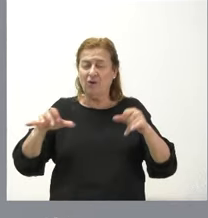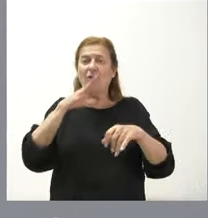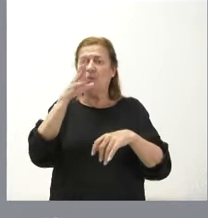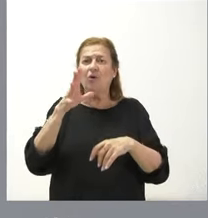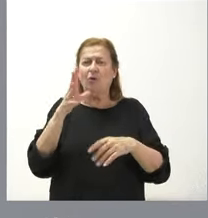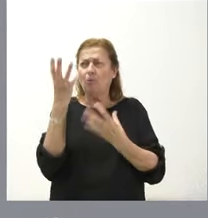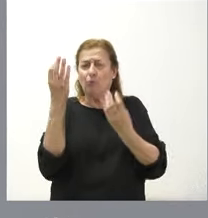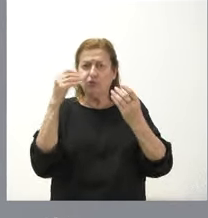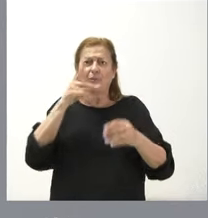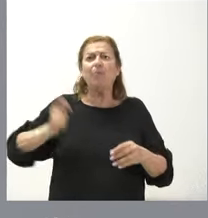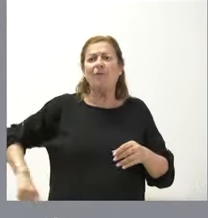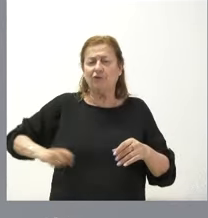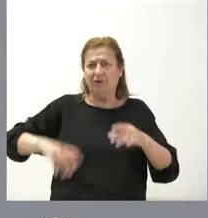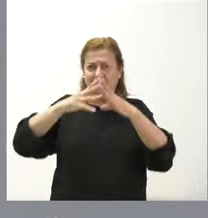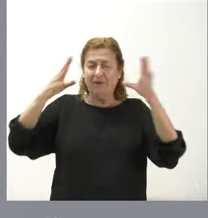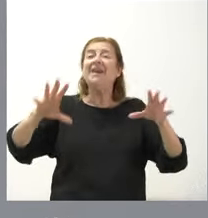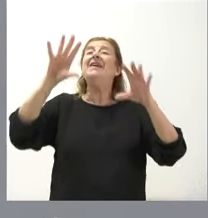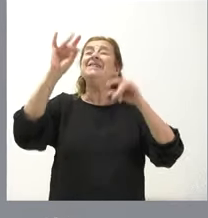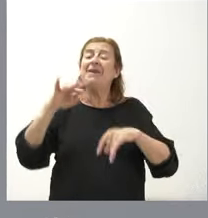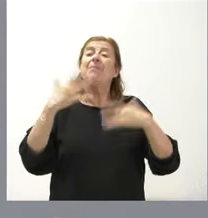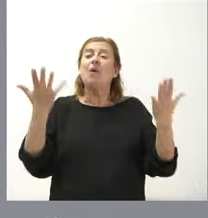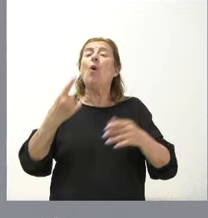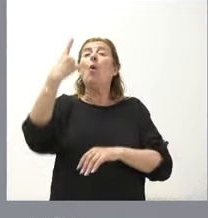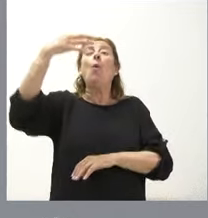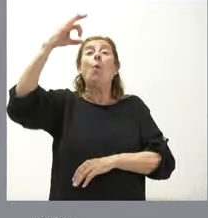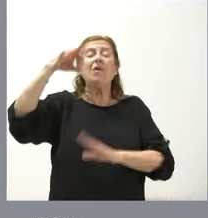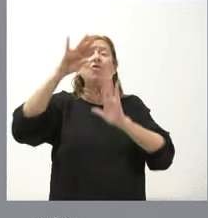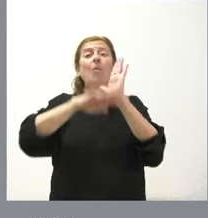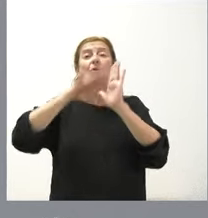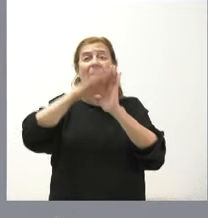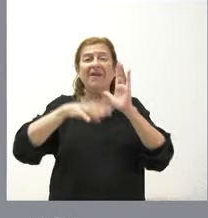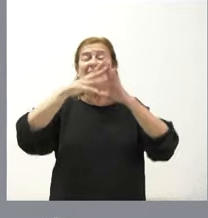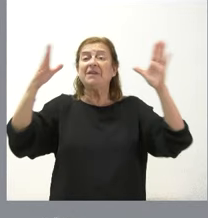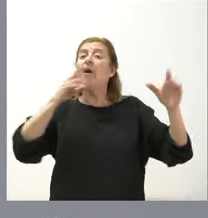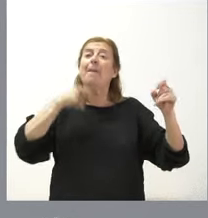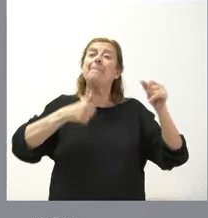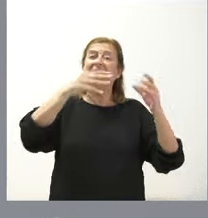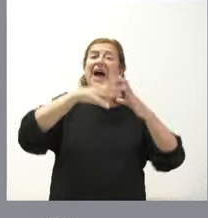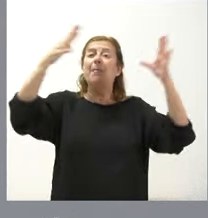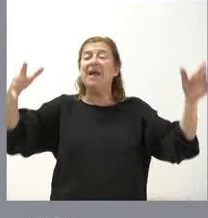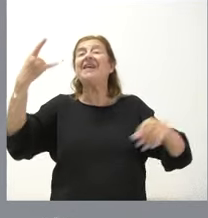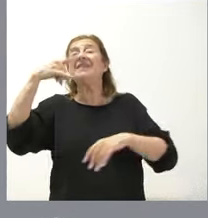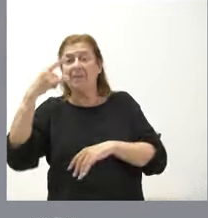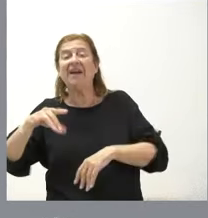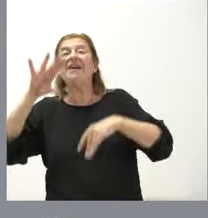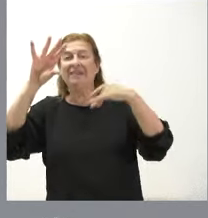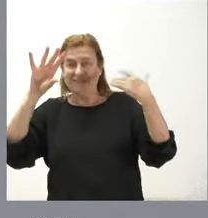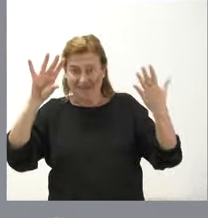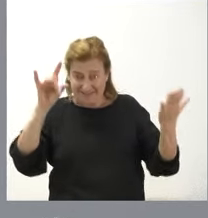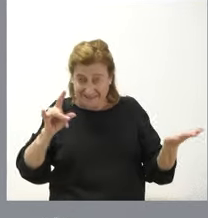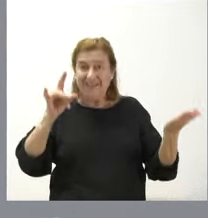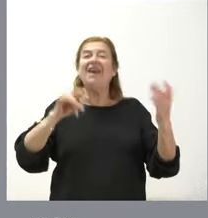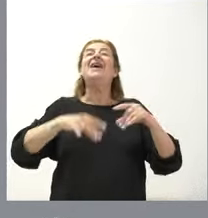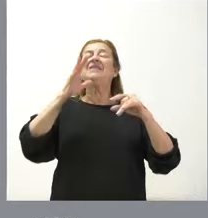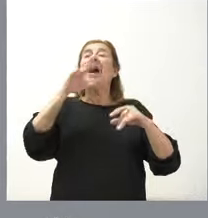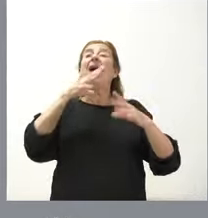profesionales. Sí, pero ¿se trata de un único programa de trasplantes que se va a ampliar a Salamanca? Se trata de un único programa de trasplantes que va a utilizar todos los